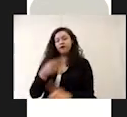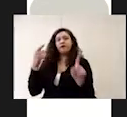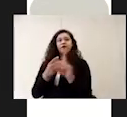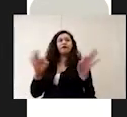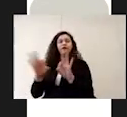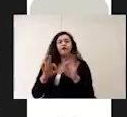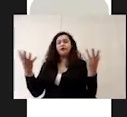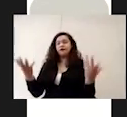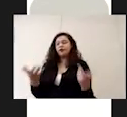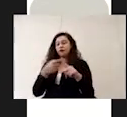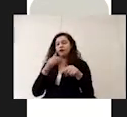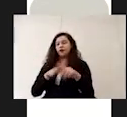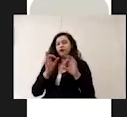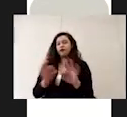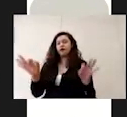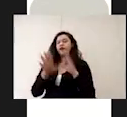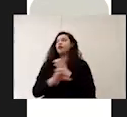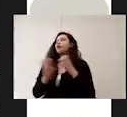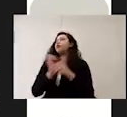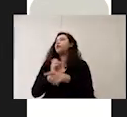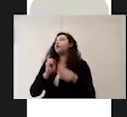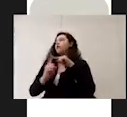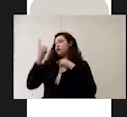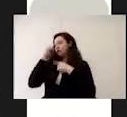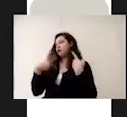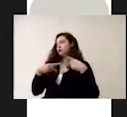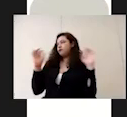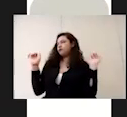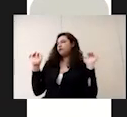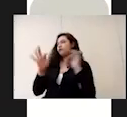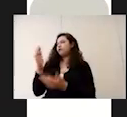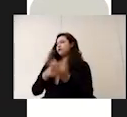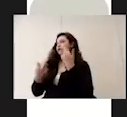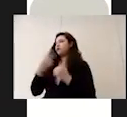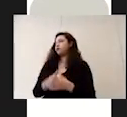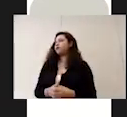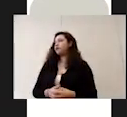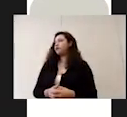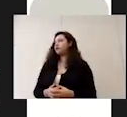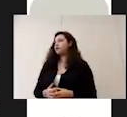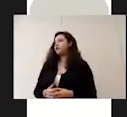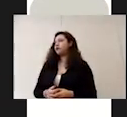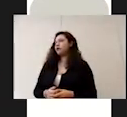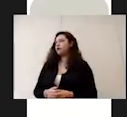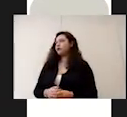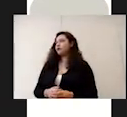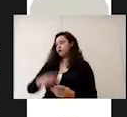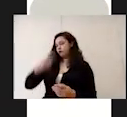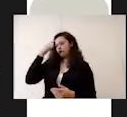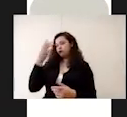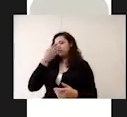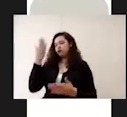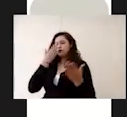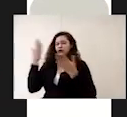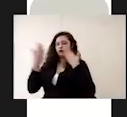hacer énfasis en los aspectos positivos del regreso presencial a clases y hacer hincapié a los estudiantes que